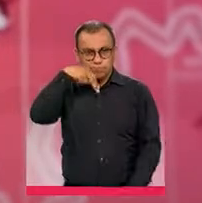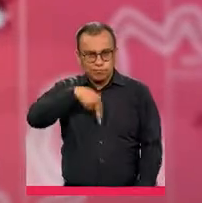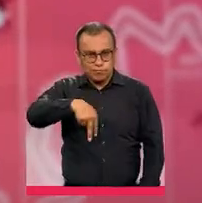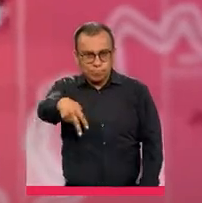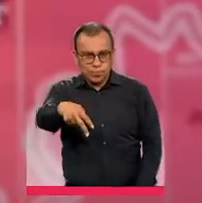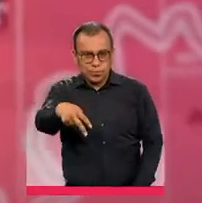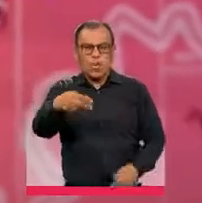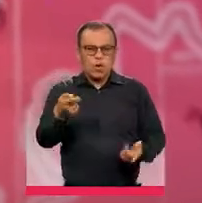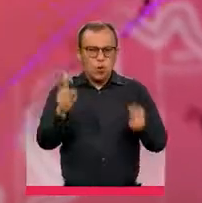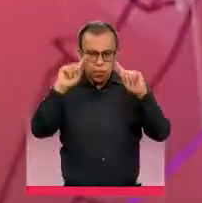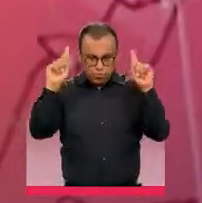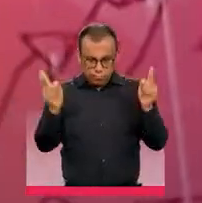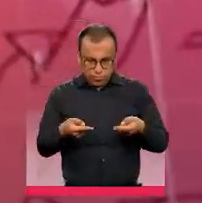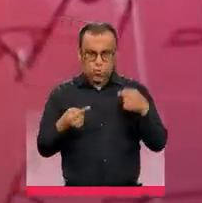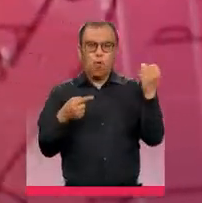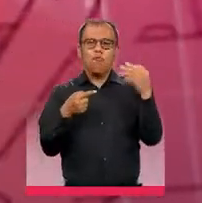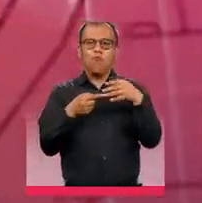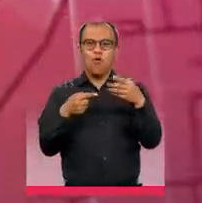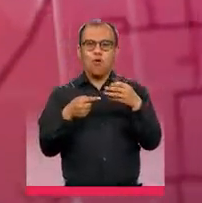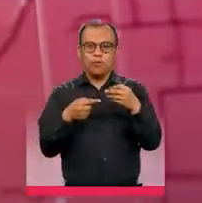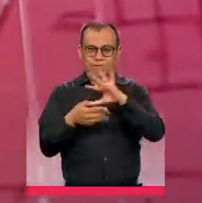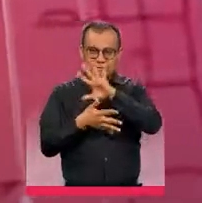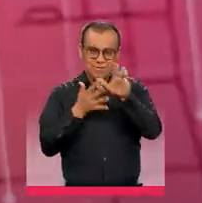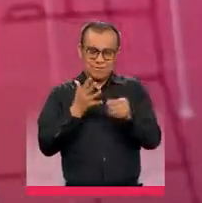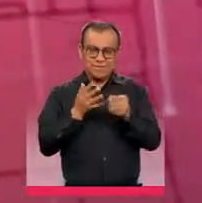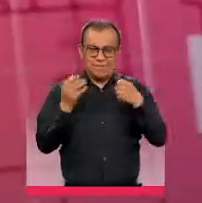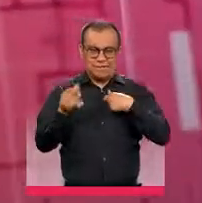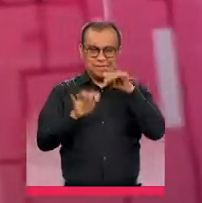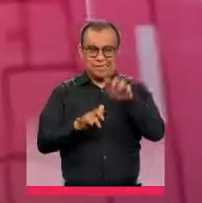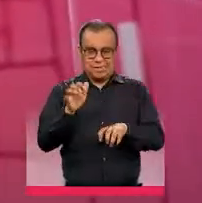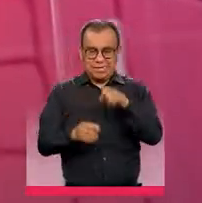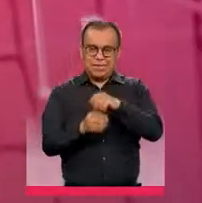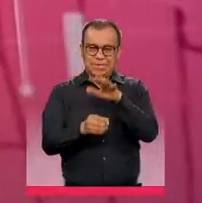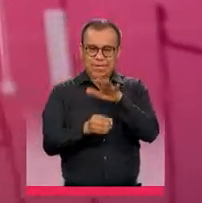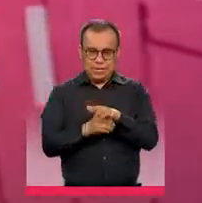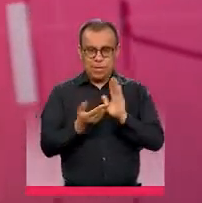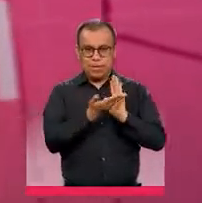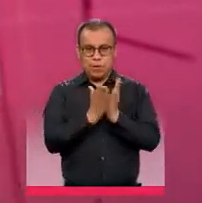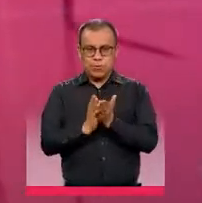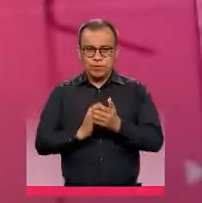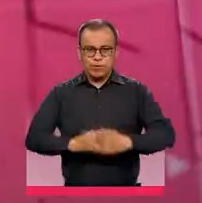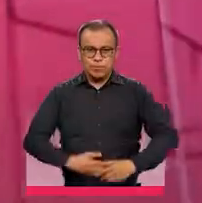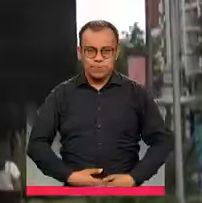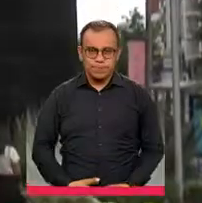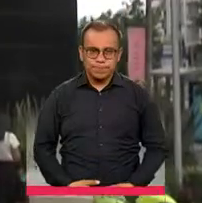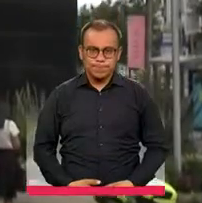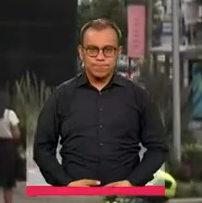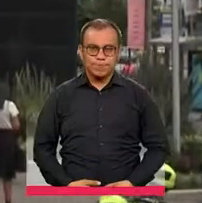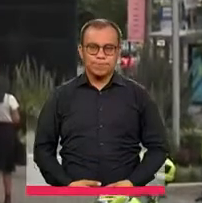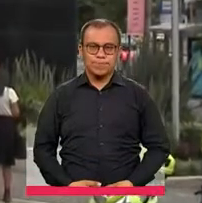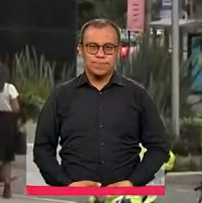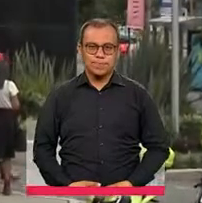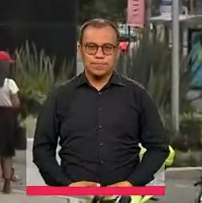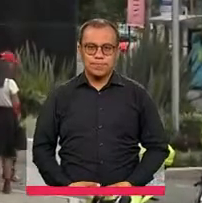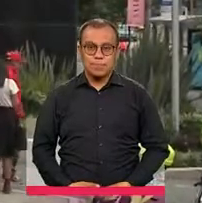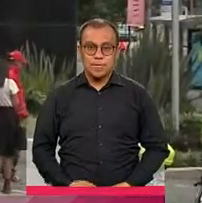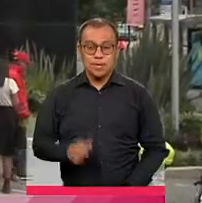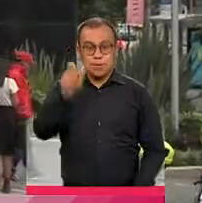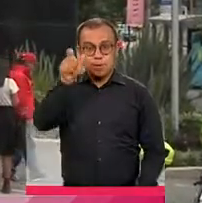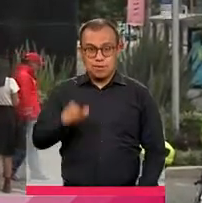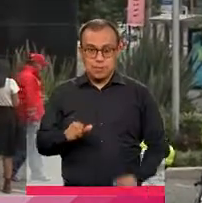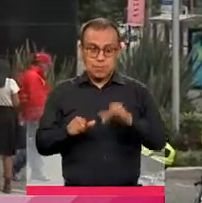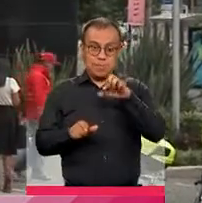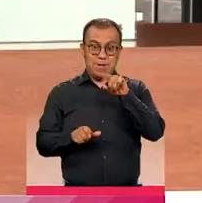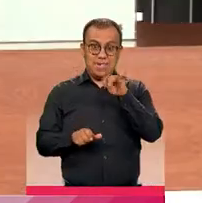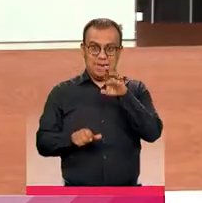Así se concluyó un foro virtual organizado por la Secretaría Distrital de Educación. Para Patricia Linares,